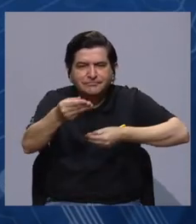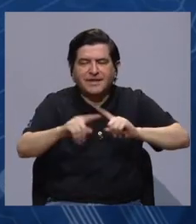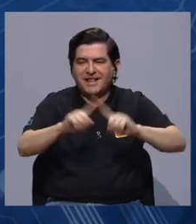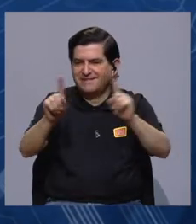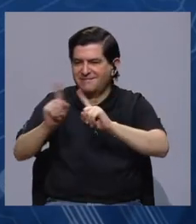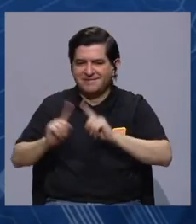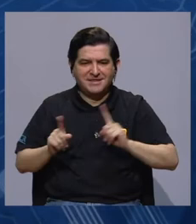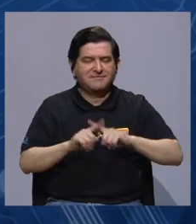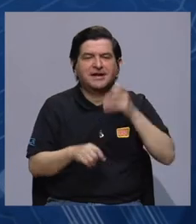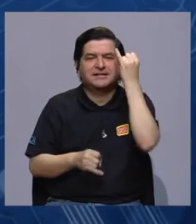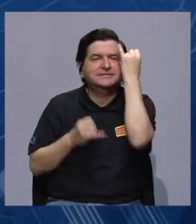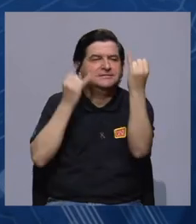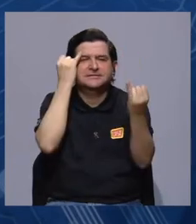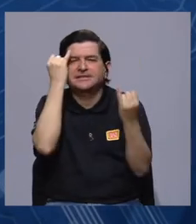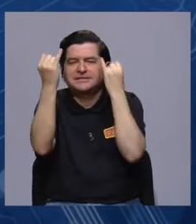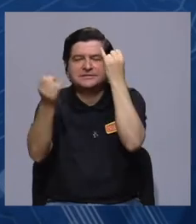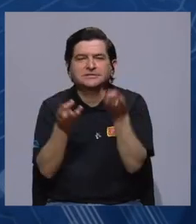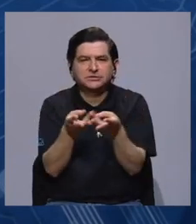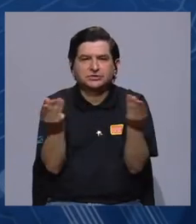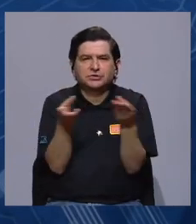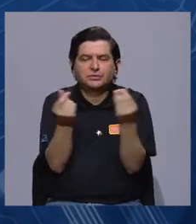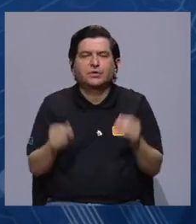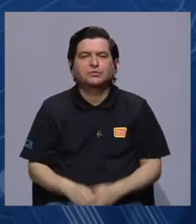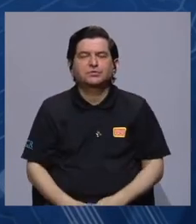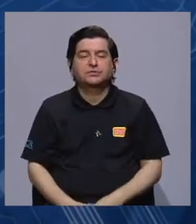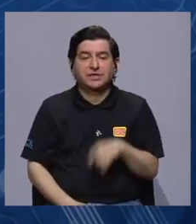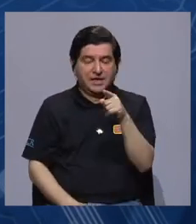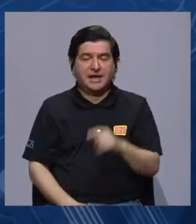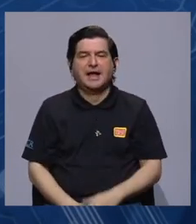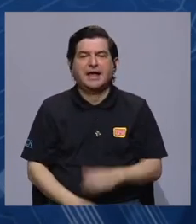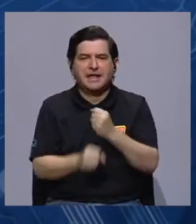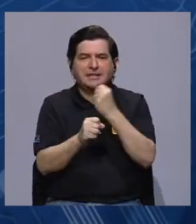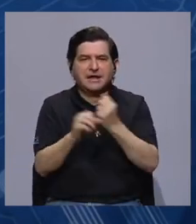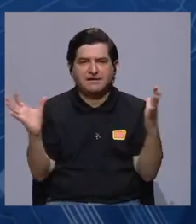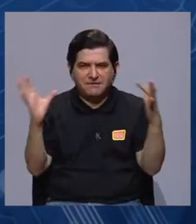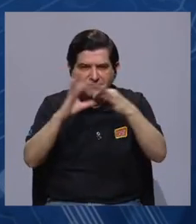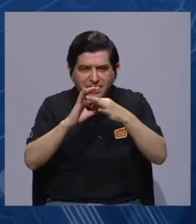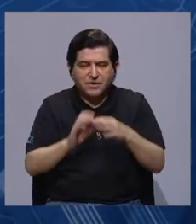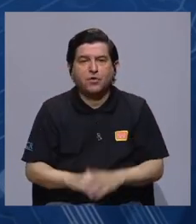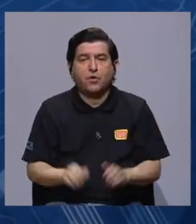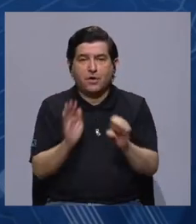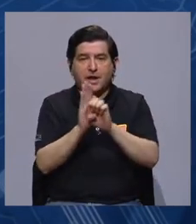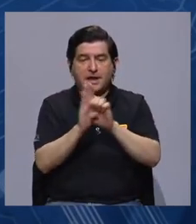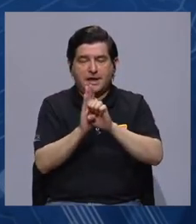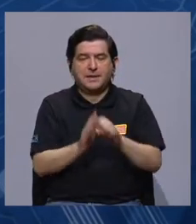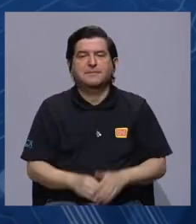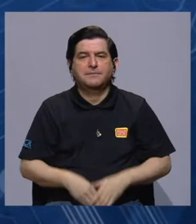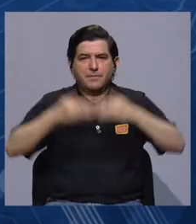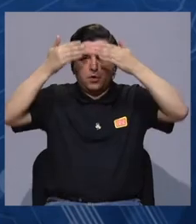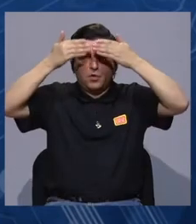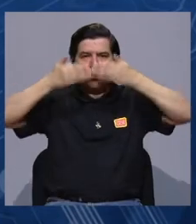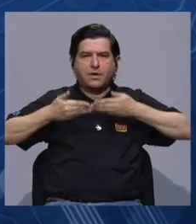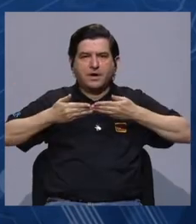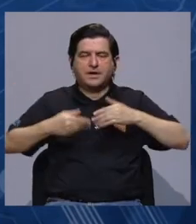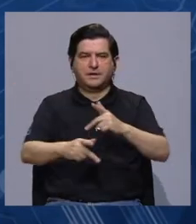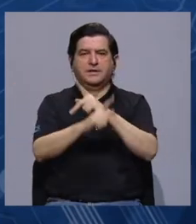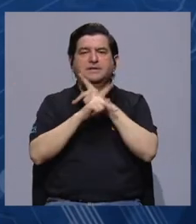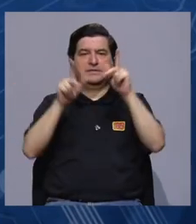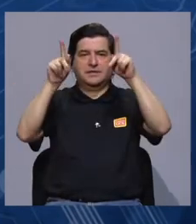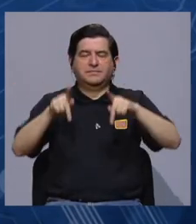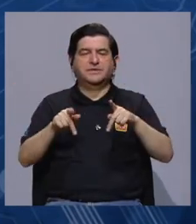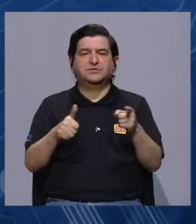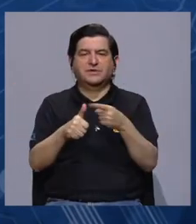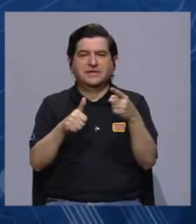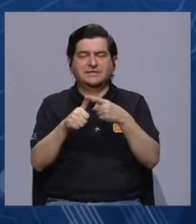entre las diferentes iniciativas y así generamos algunas sinergias, ¿verdad? Por ejemplo, las caretas de protección, sobre todo para